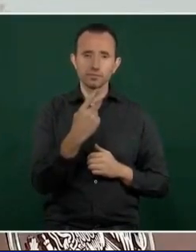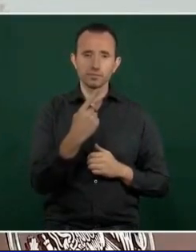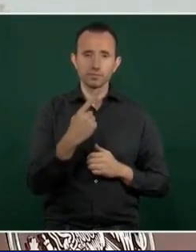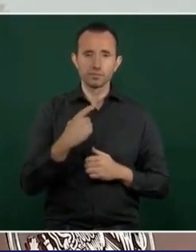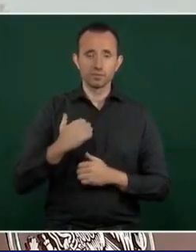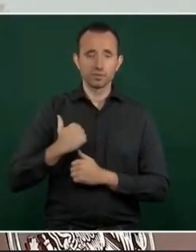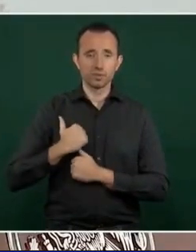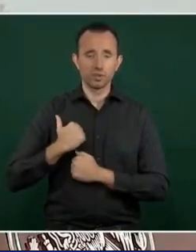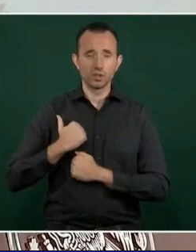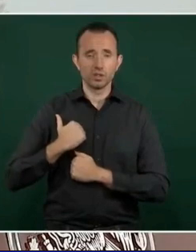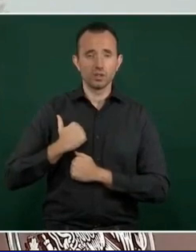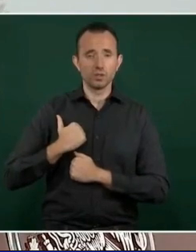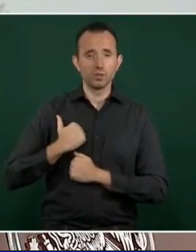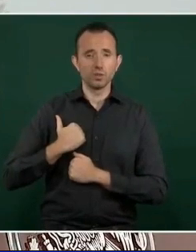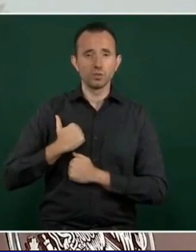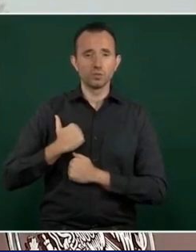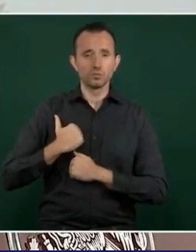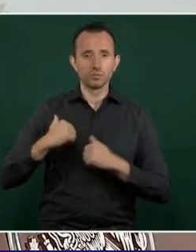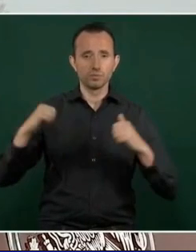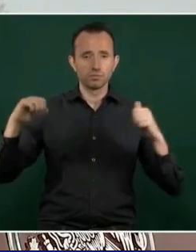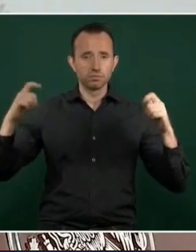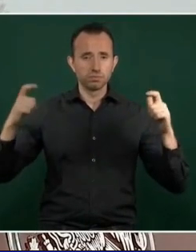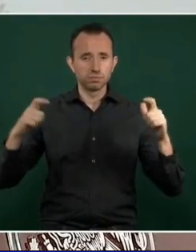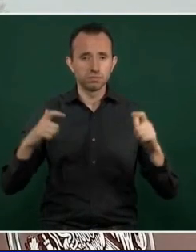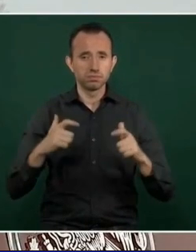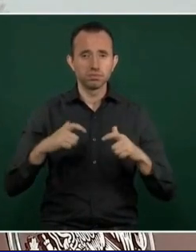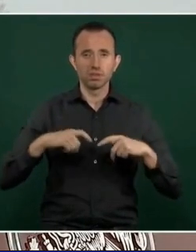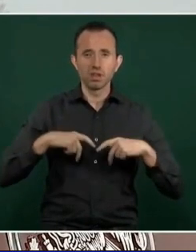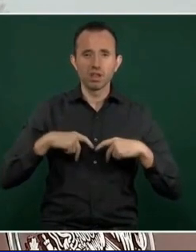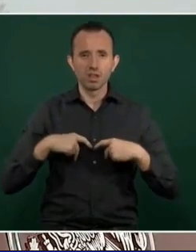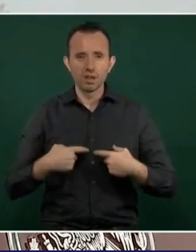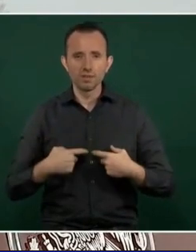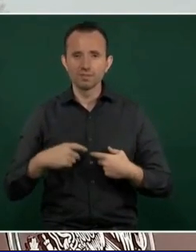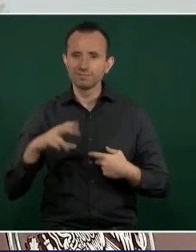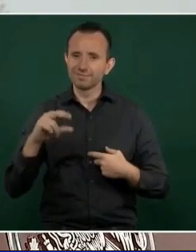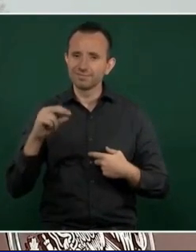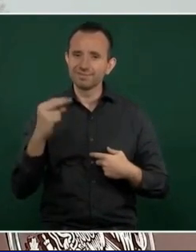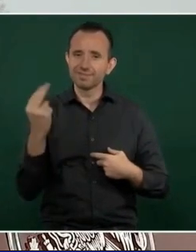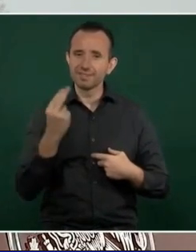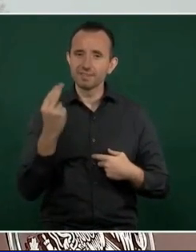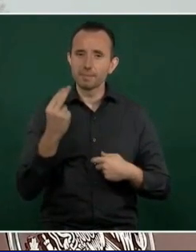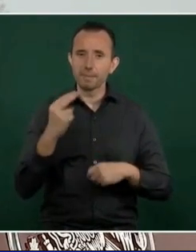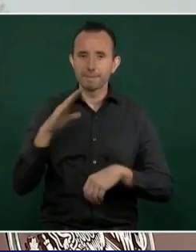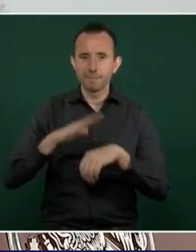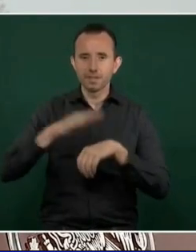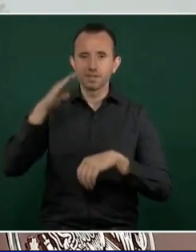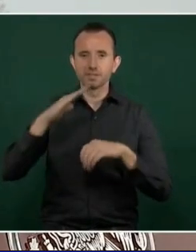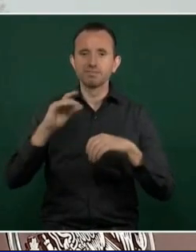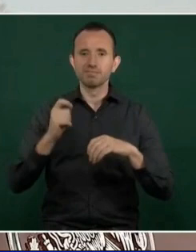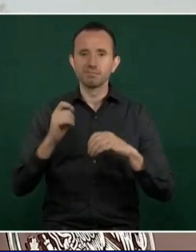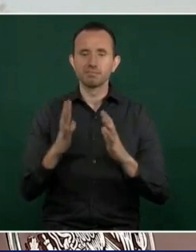en actos ilícitos,